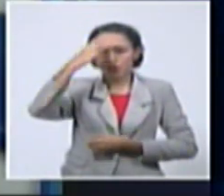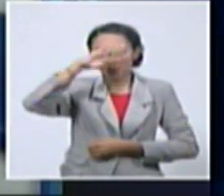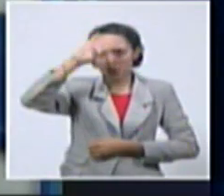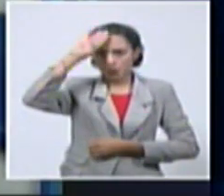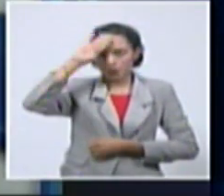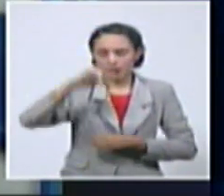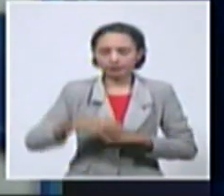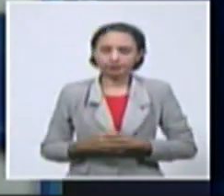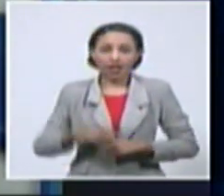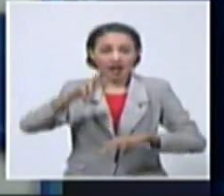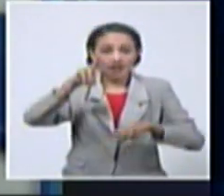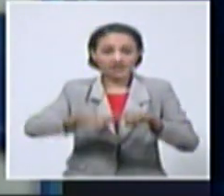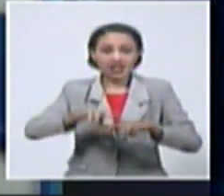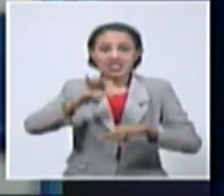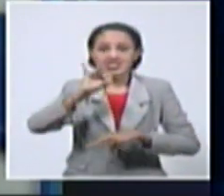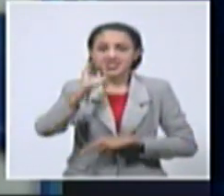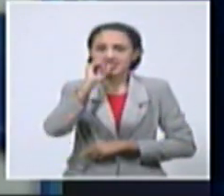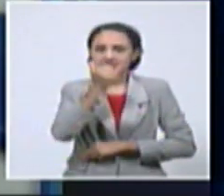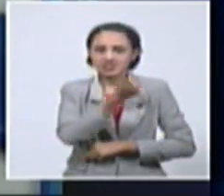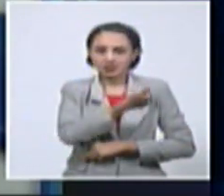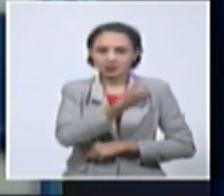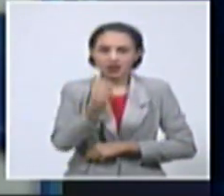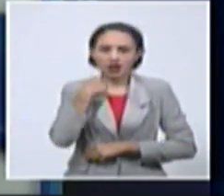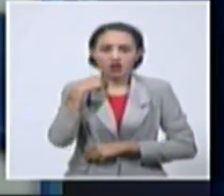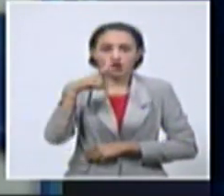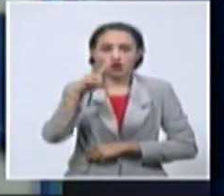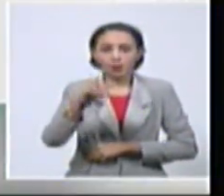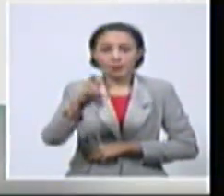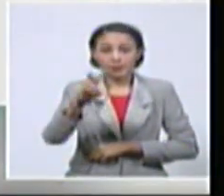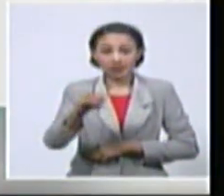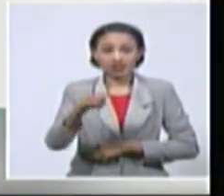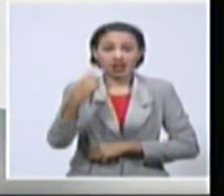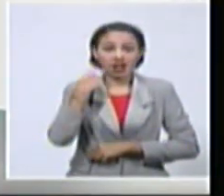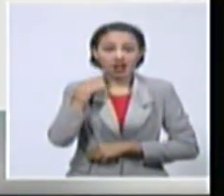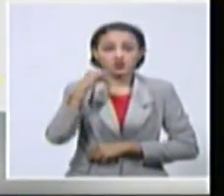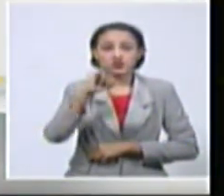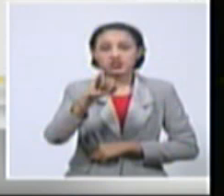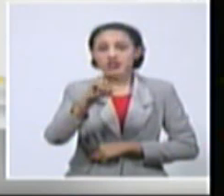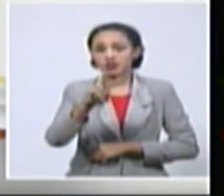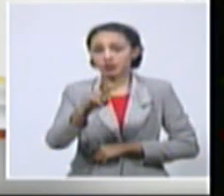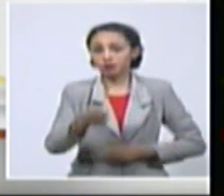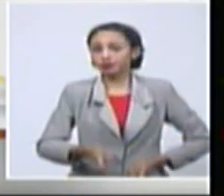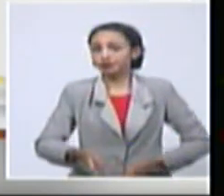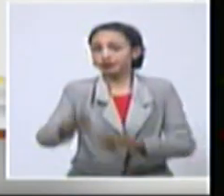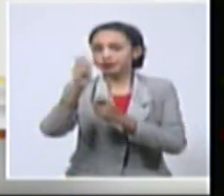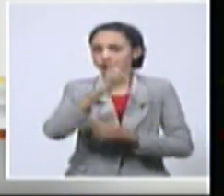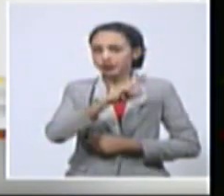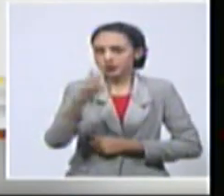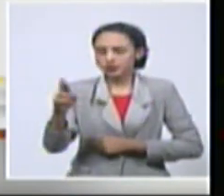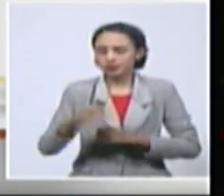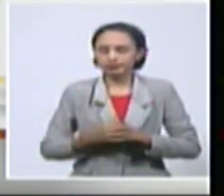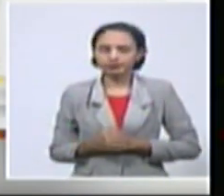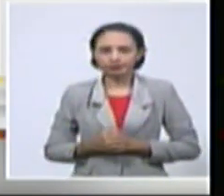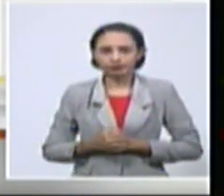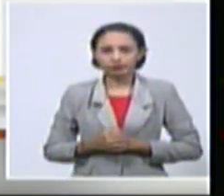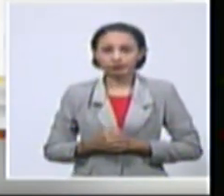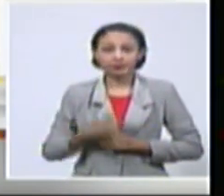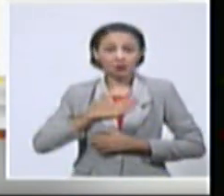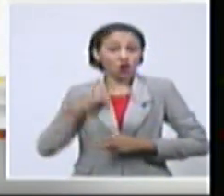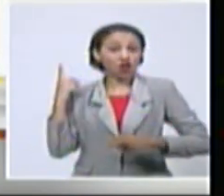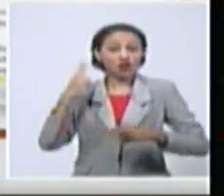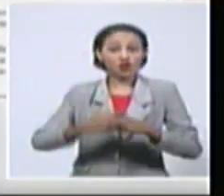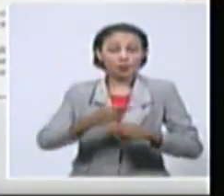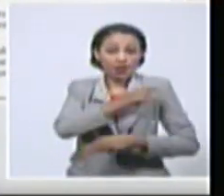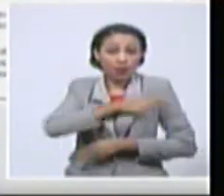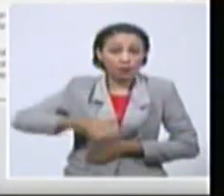La Habana, 7 de diciembre del 2020, año 62 de la Revolución. Estimado Nicolás, en nombre del pueblo, el partido